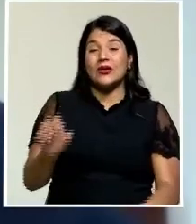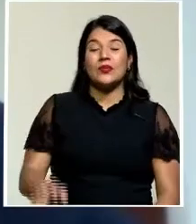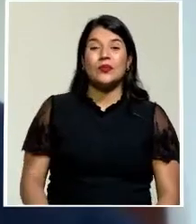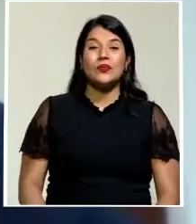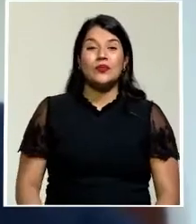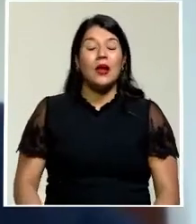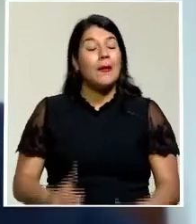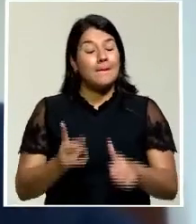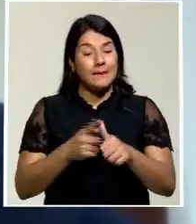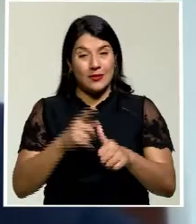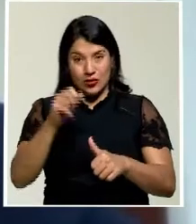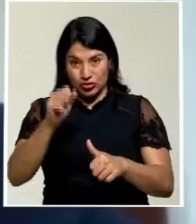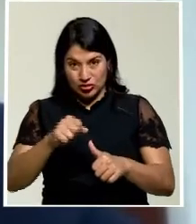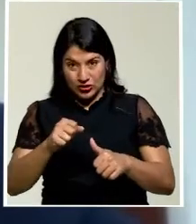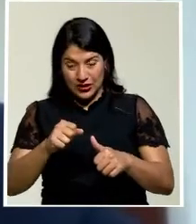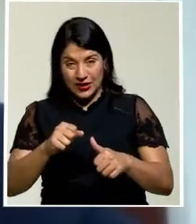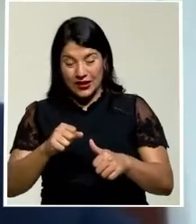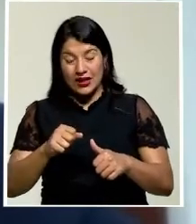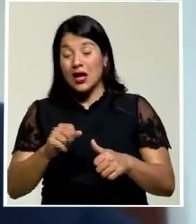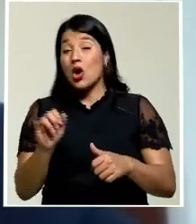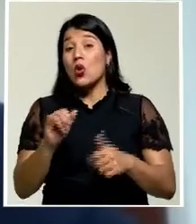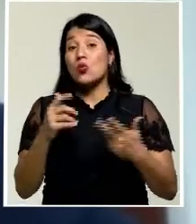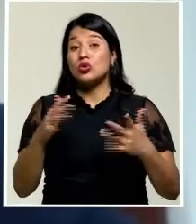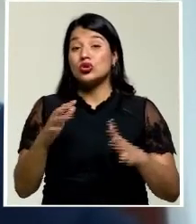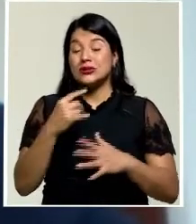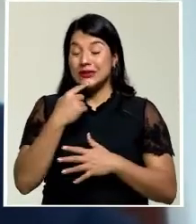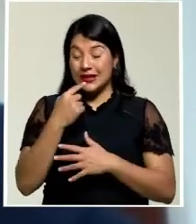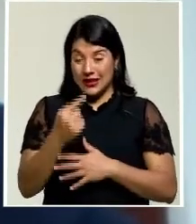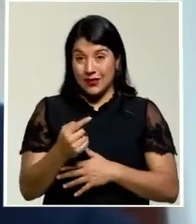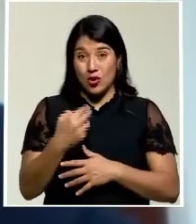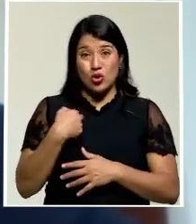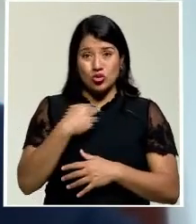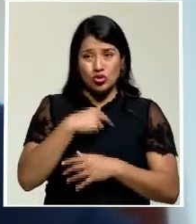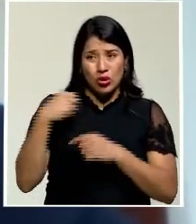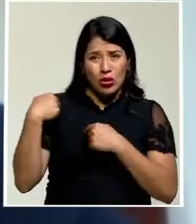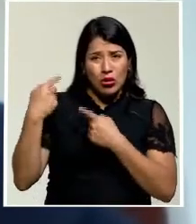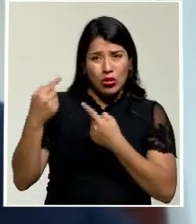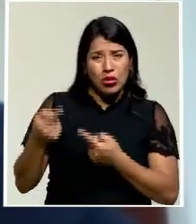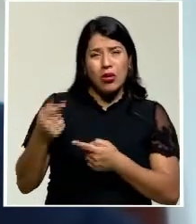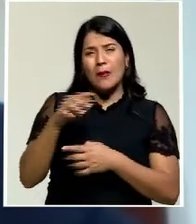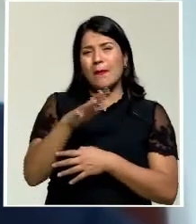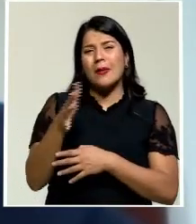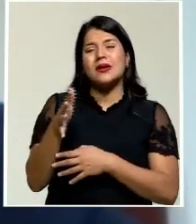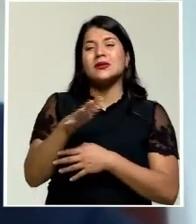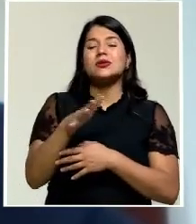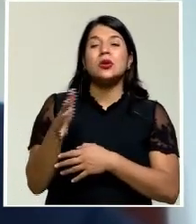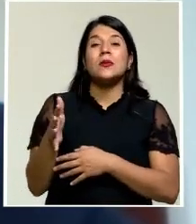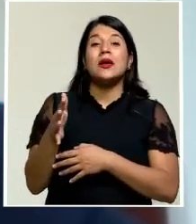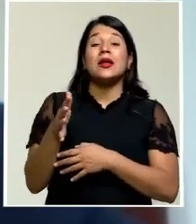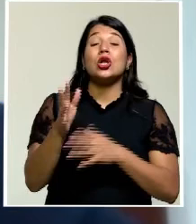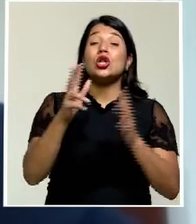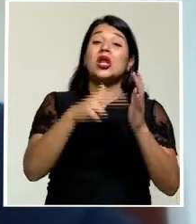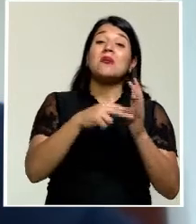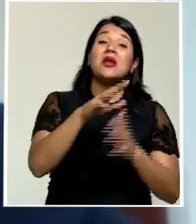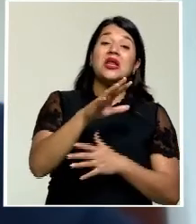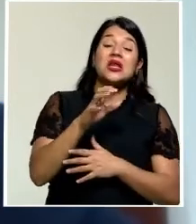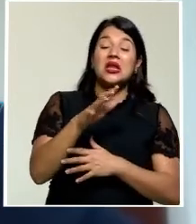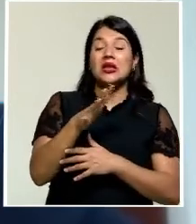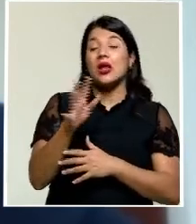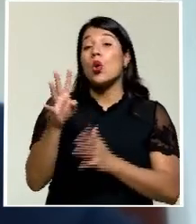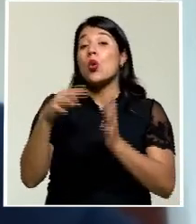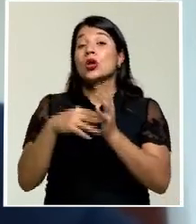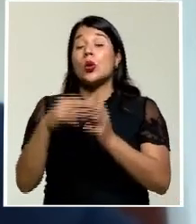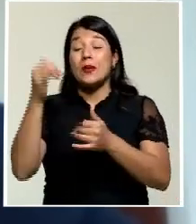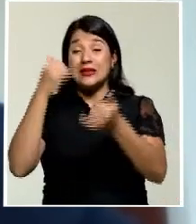Primero, sí, ratificar lo que bien mencionaba. Nosotros veníamos con un promedio entre 3.500, 4.000